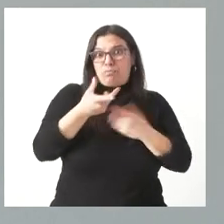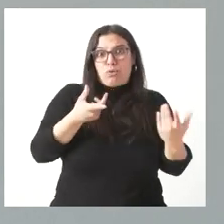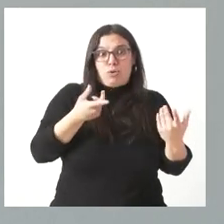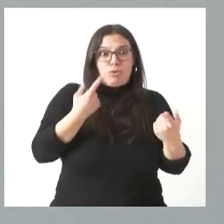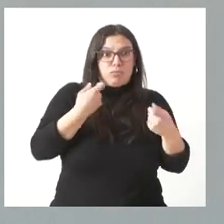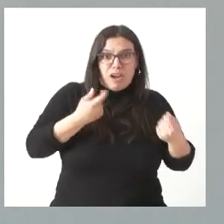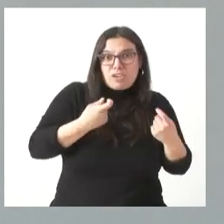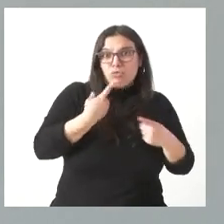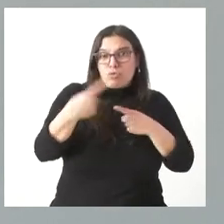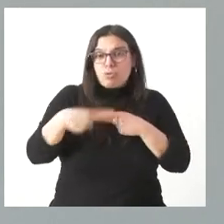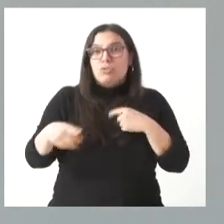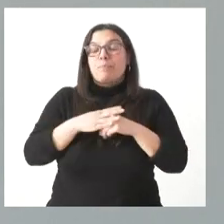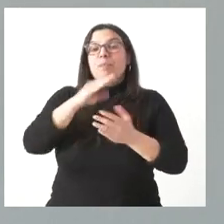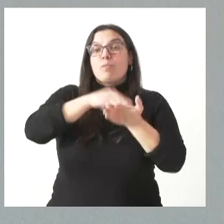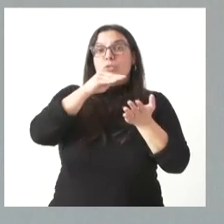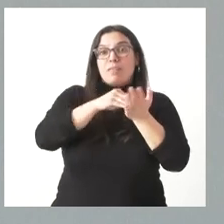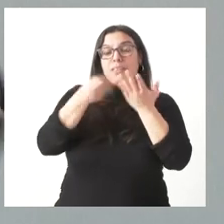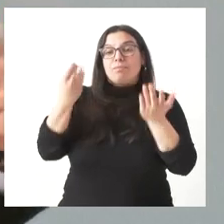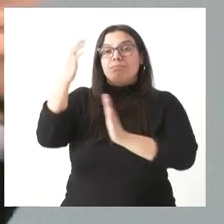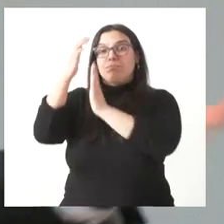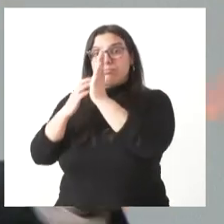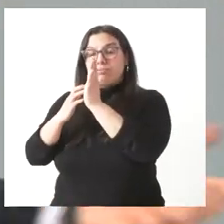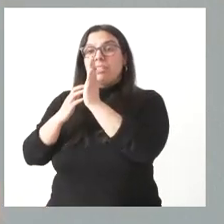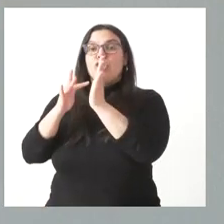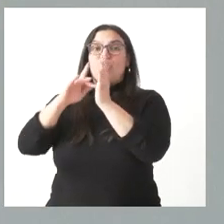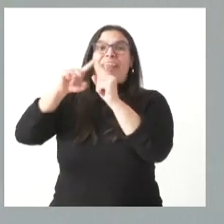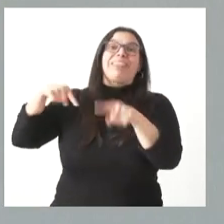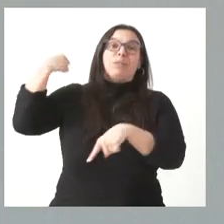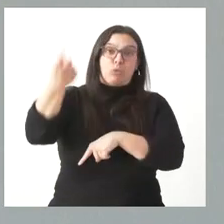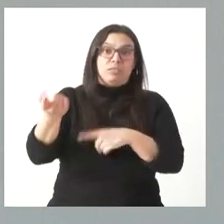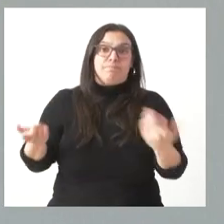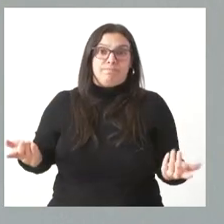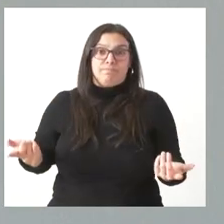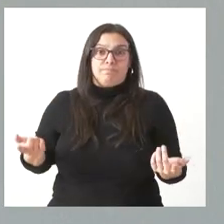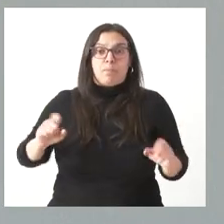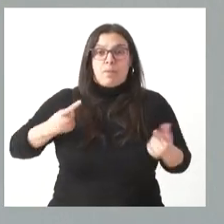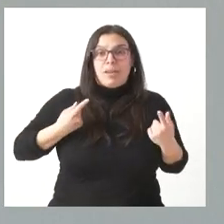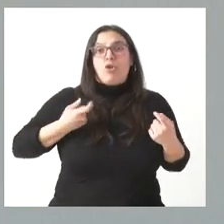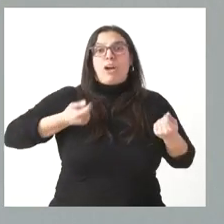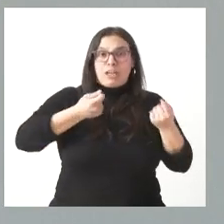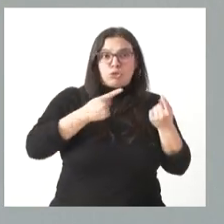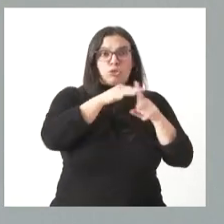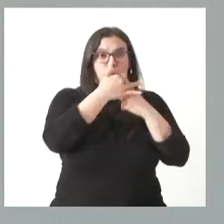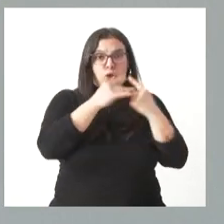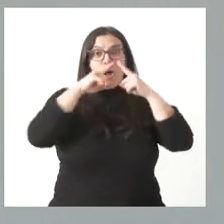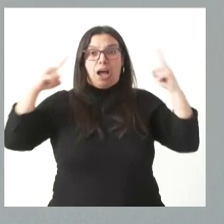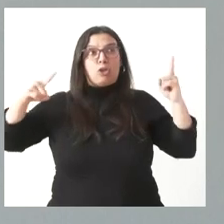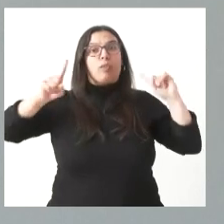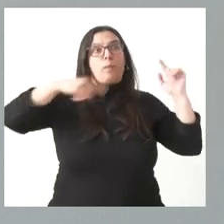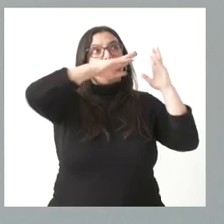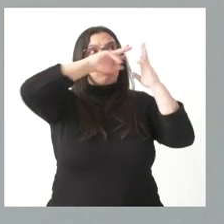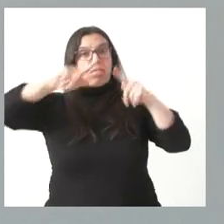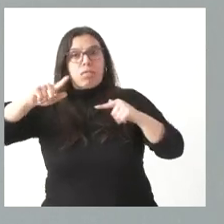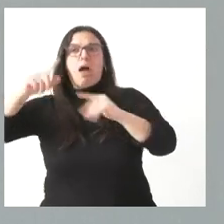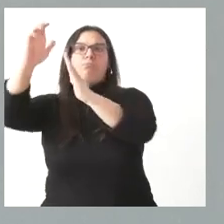El problema muchas veces de las deducciones fiscales es que, lógicamente, la deducción se produce a posteriori y se reciben esas deducciones cuando menos se